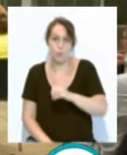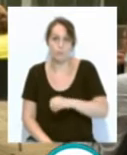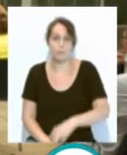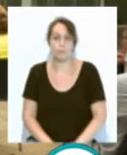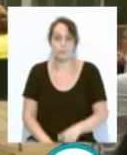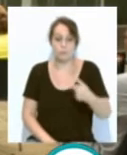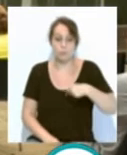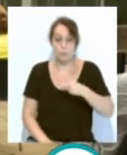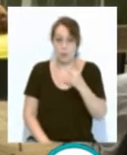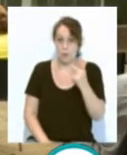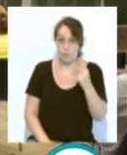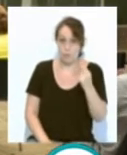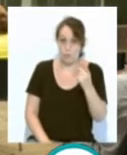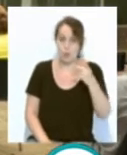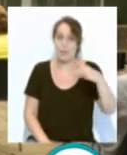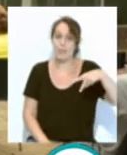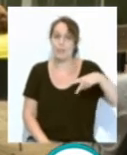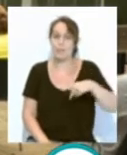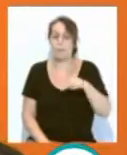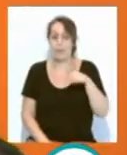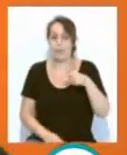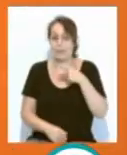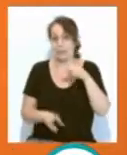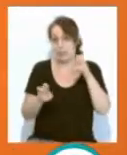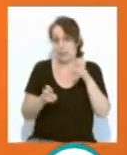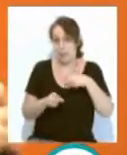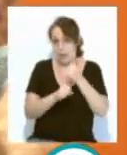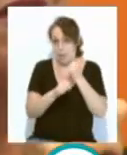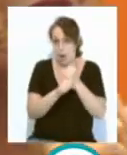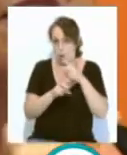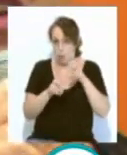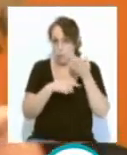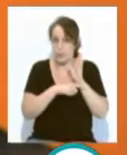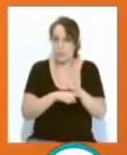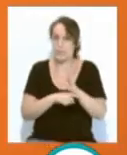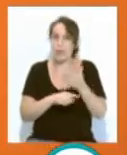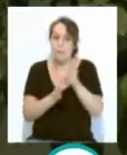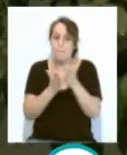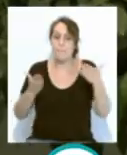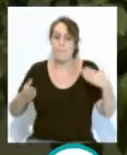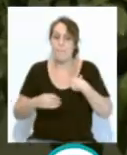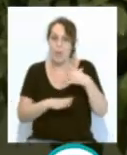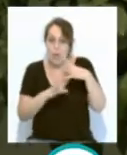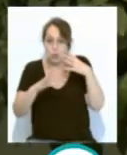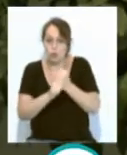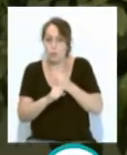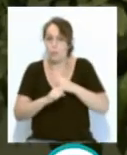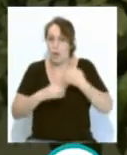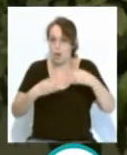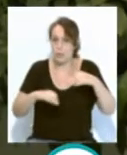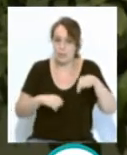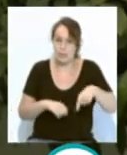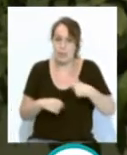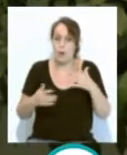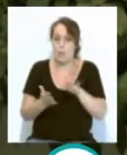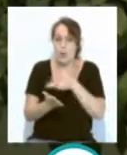El dueto Marta y Mico presentaron algunos de los temas de su trabajo nuevo, Mapa de Sombras Cotidianas, en el que funden poesía y música